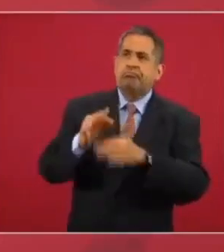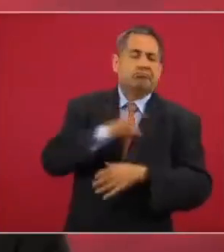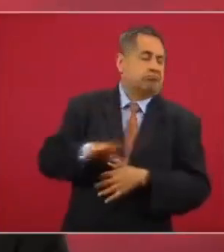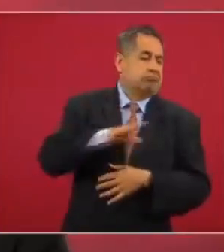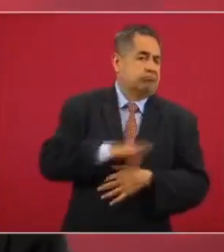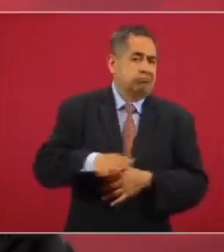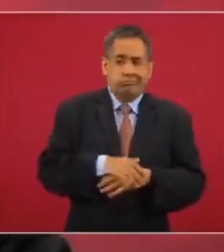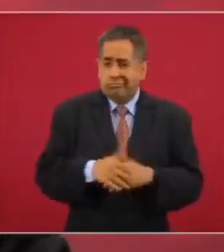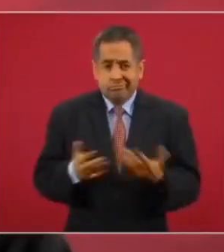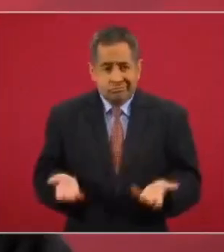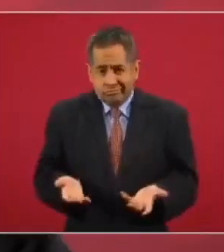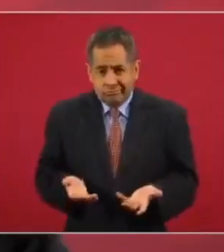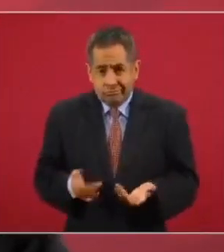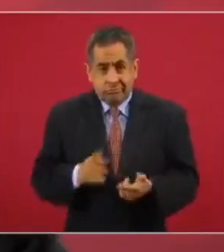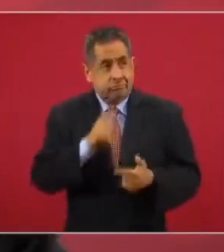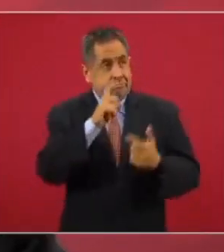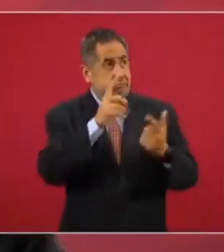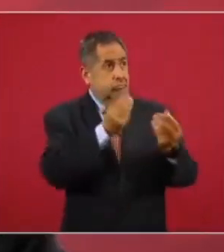porque tenemos el agua.